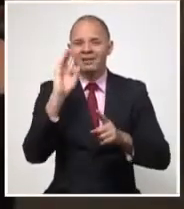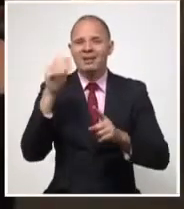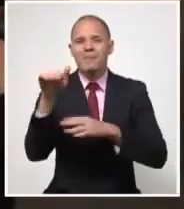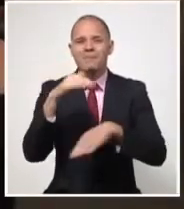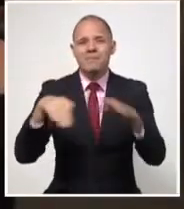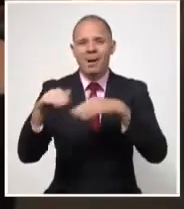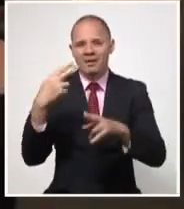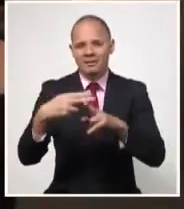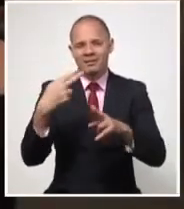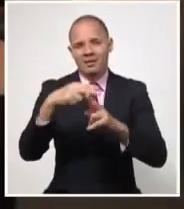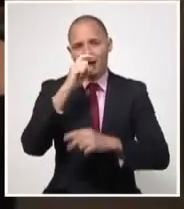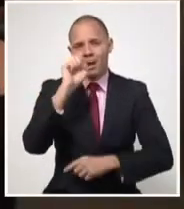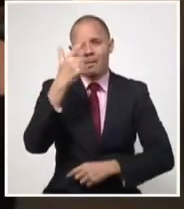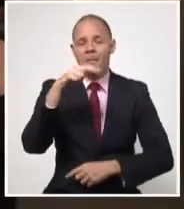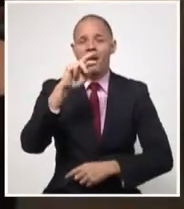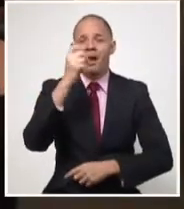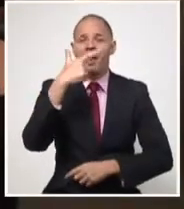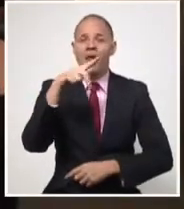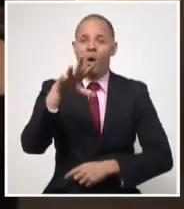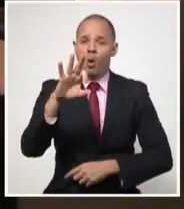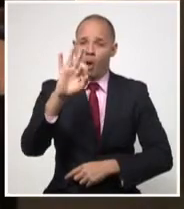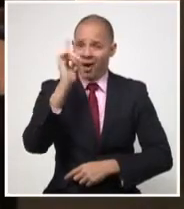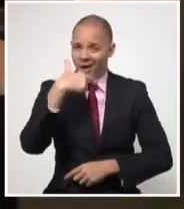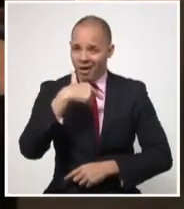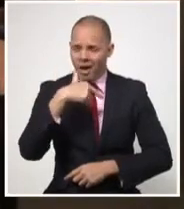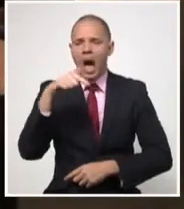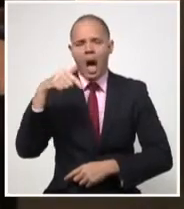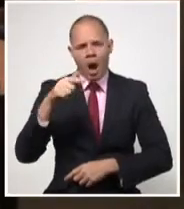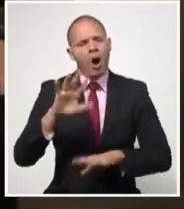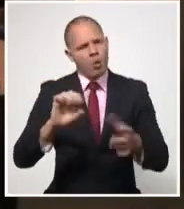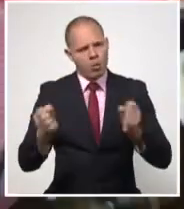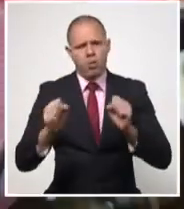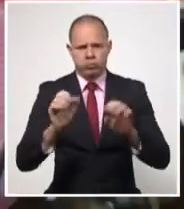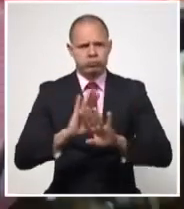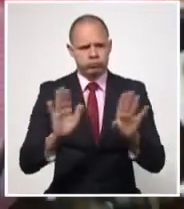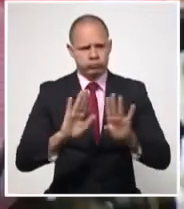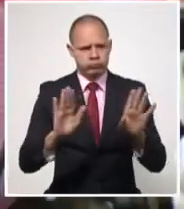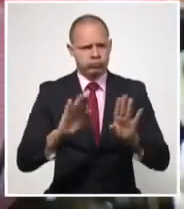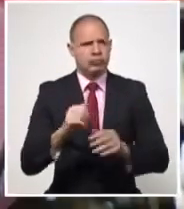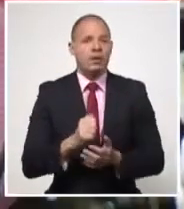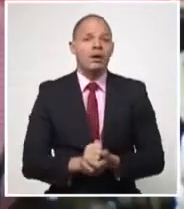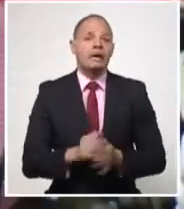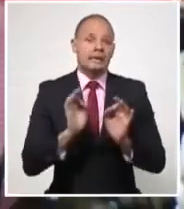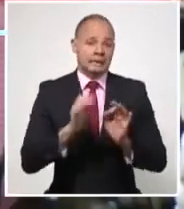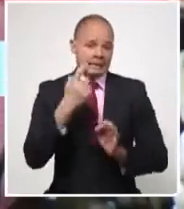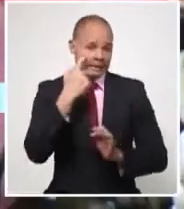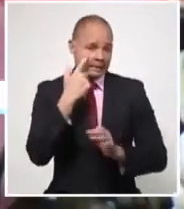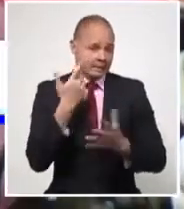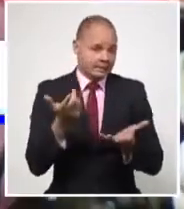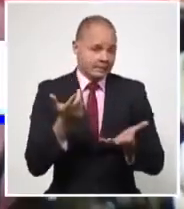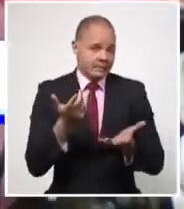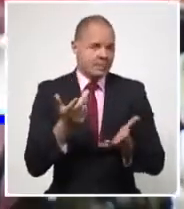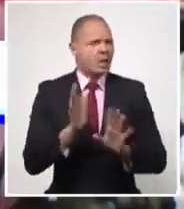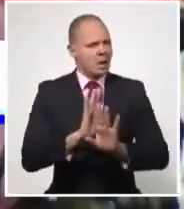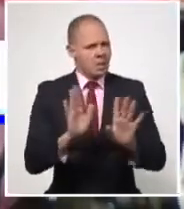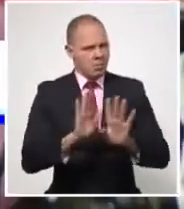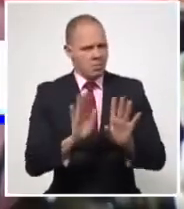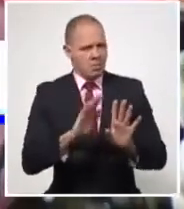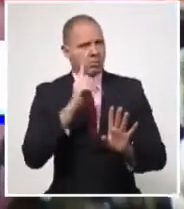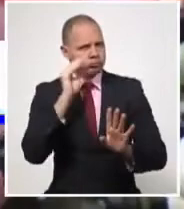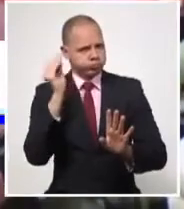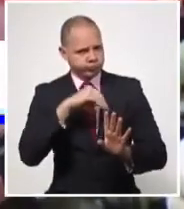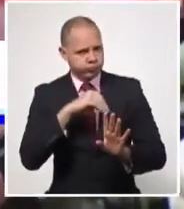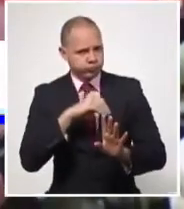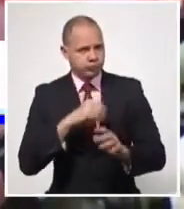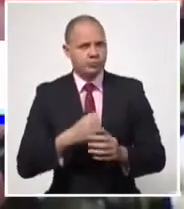El reto es seguir extremando las medidas para cortar los contagios. Nosotros apreciamos que ya incluso dentro de